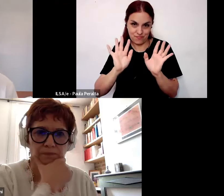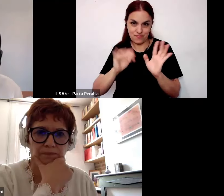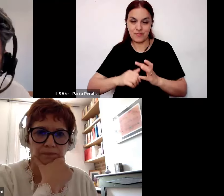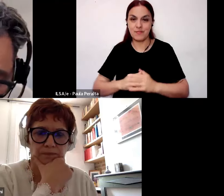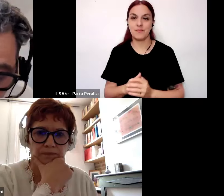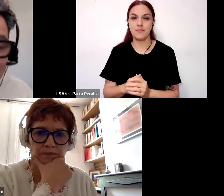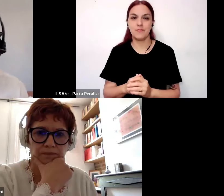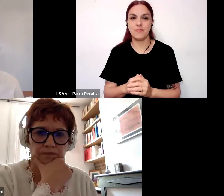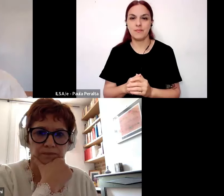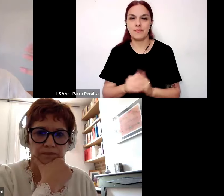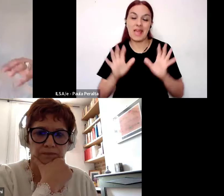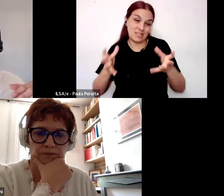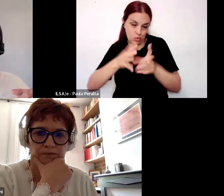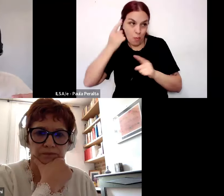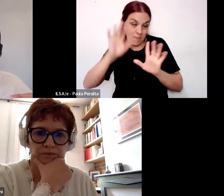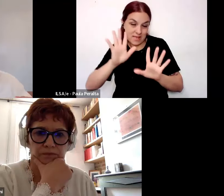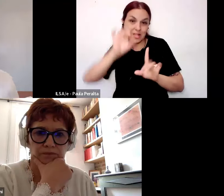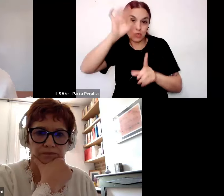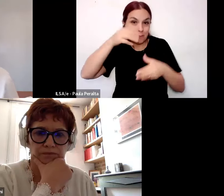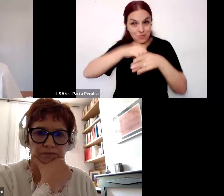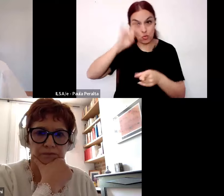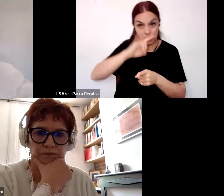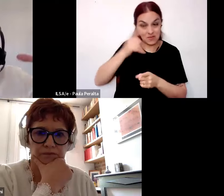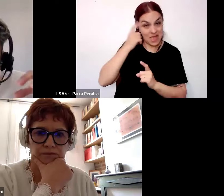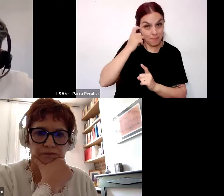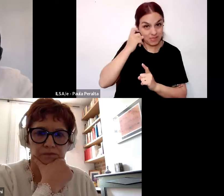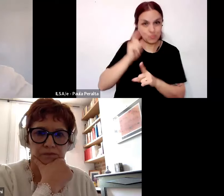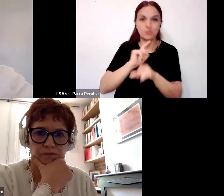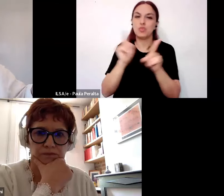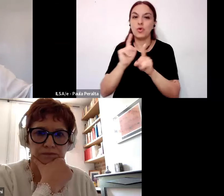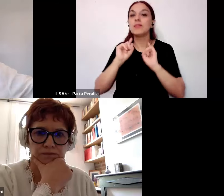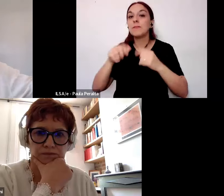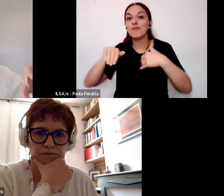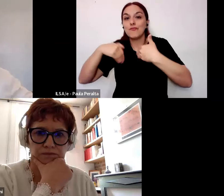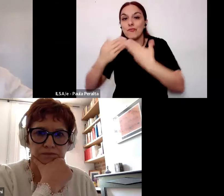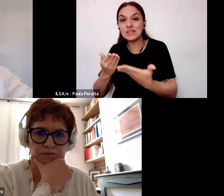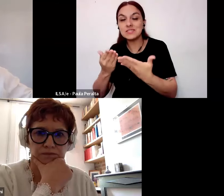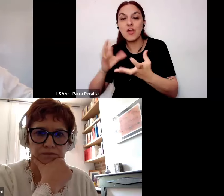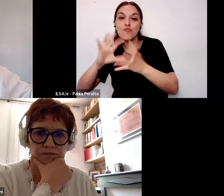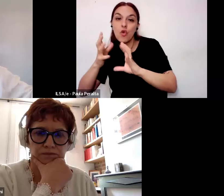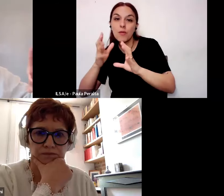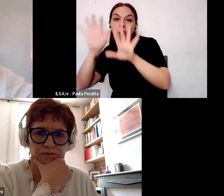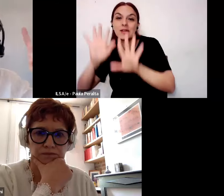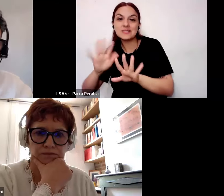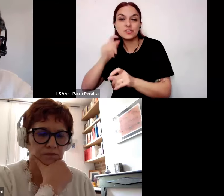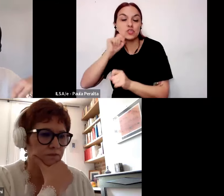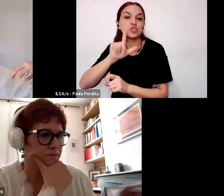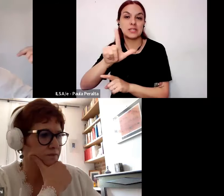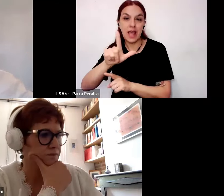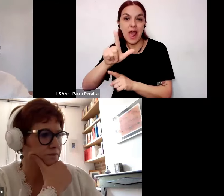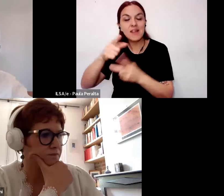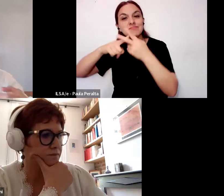movimiento sino que ofrecen formas de organización social y técnica de la producción la